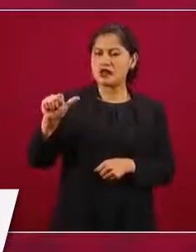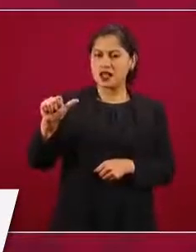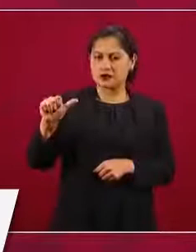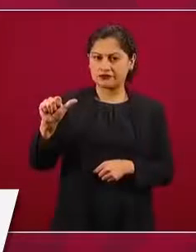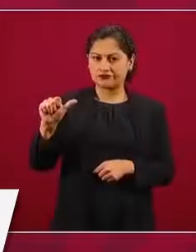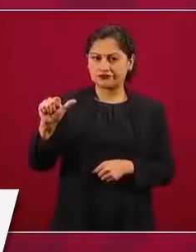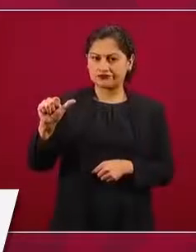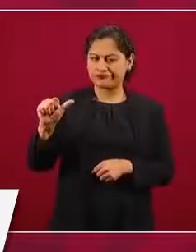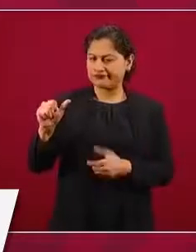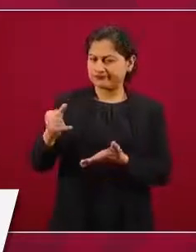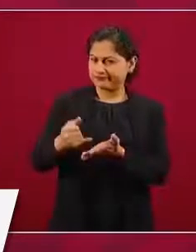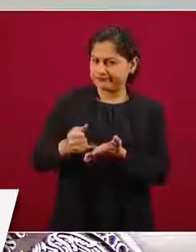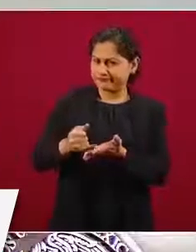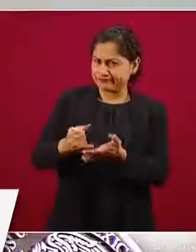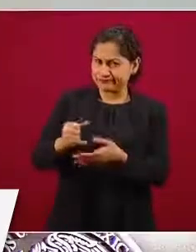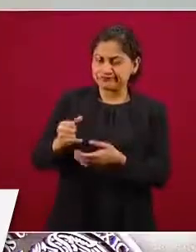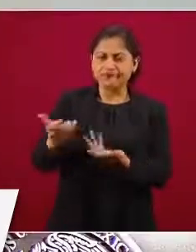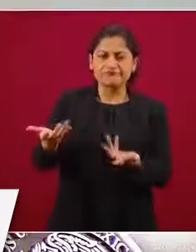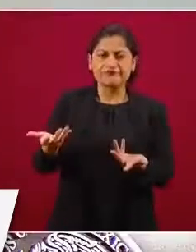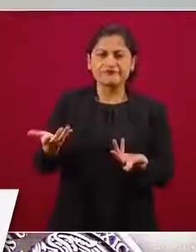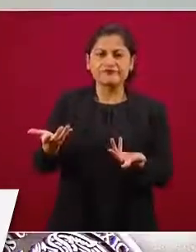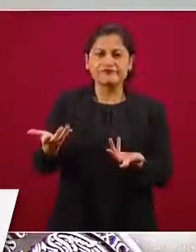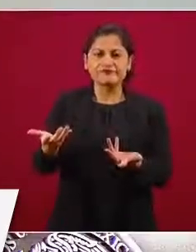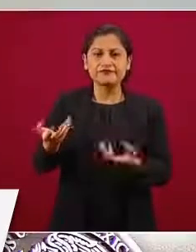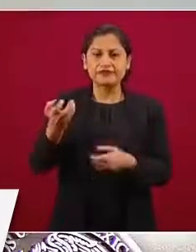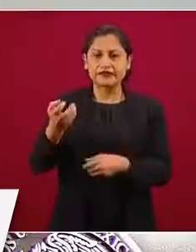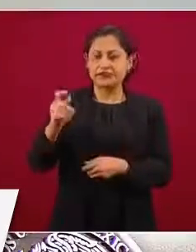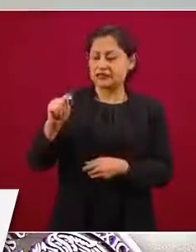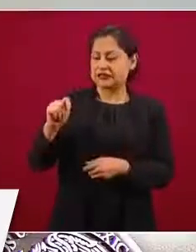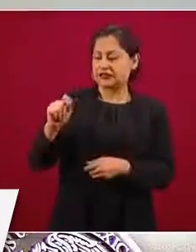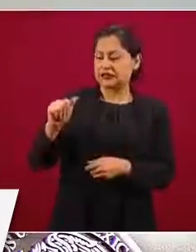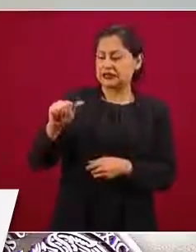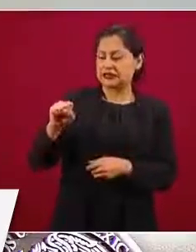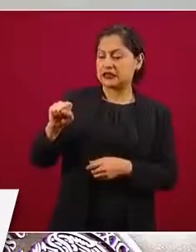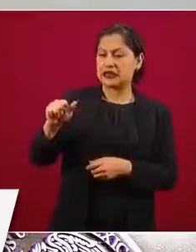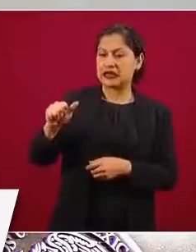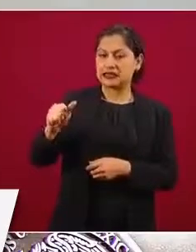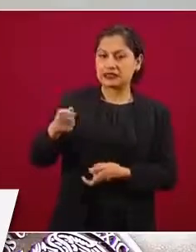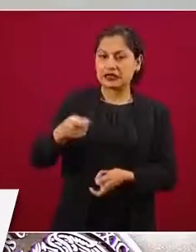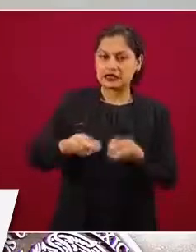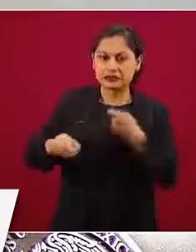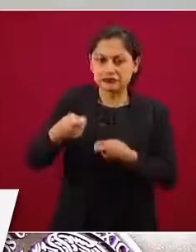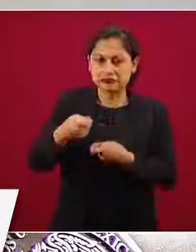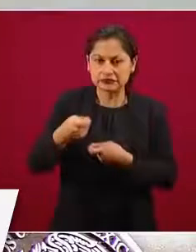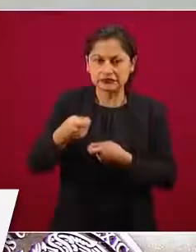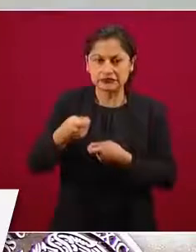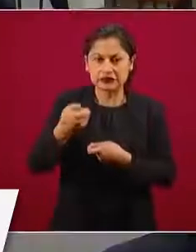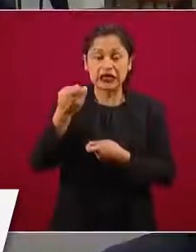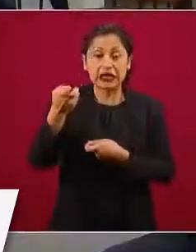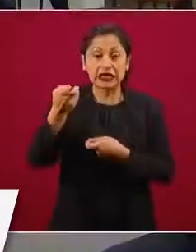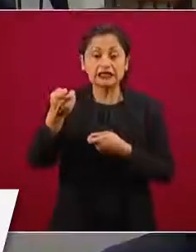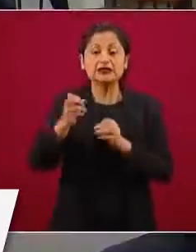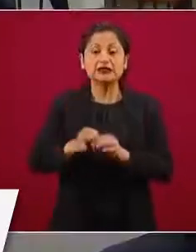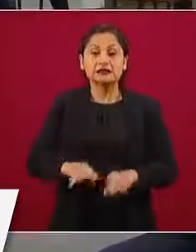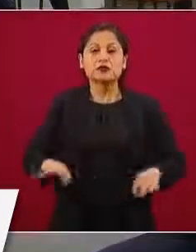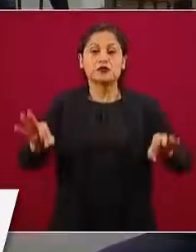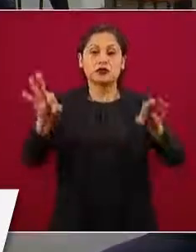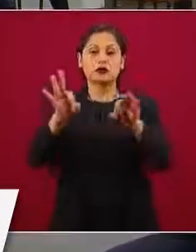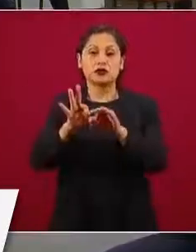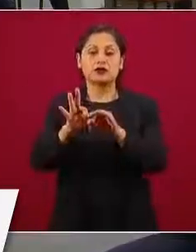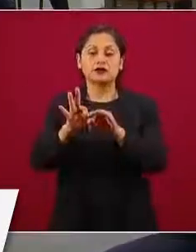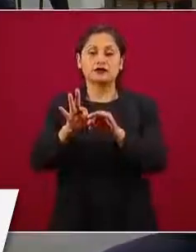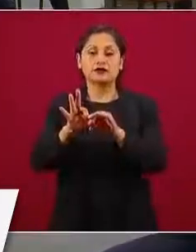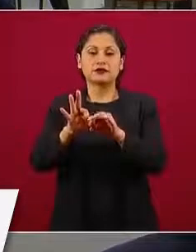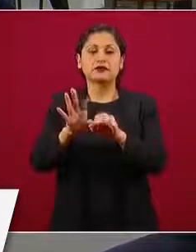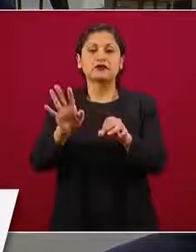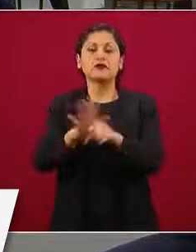es importante esta tasa de reemplazo, porque como sexto lugar